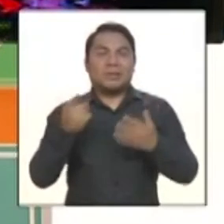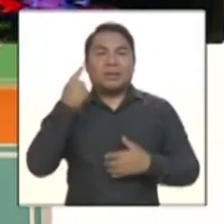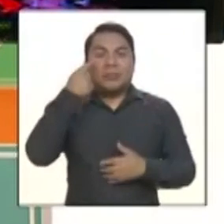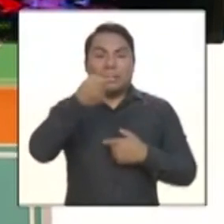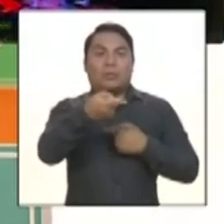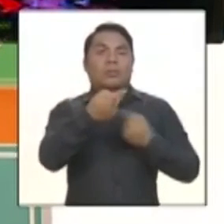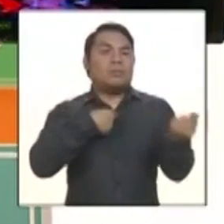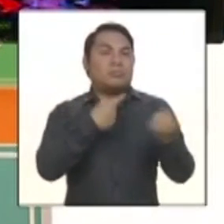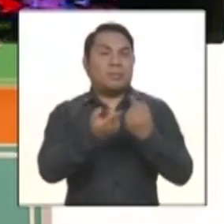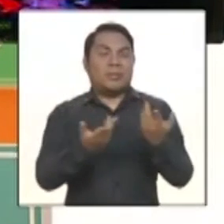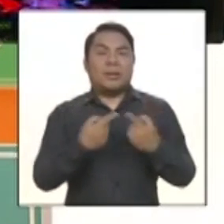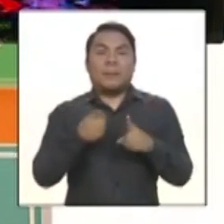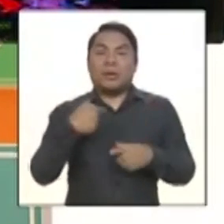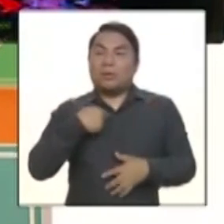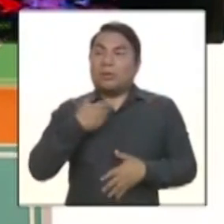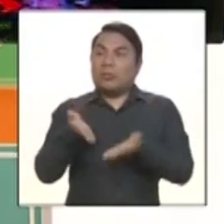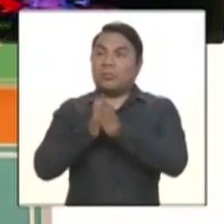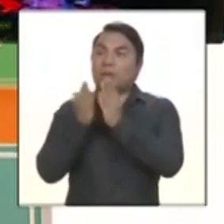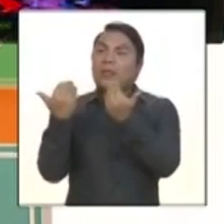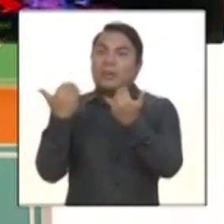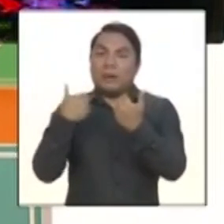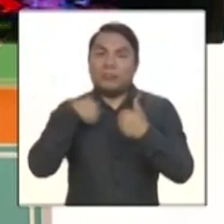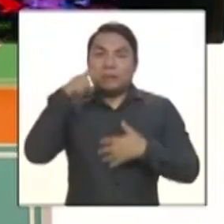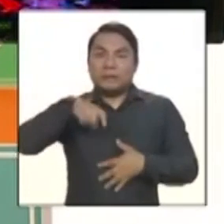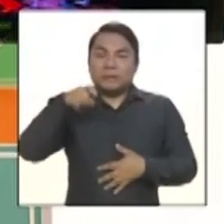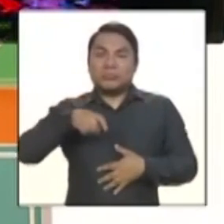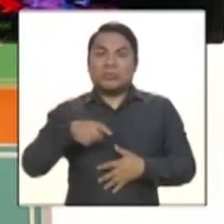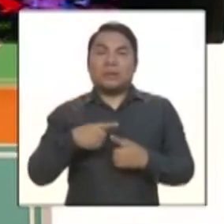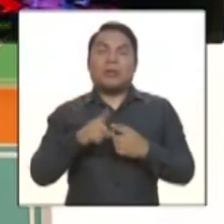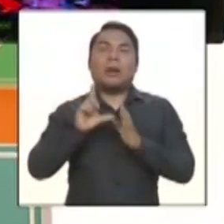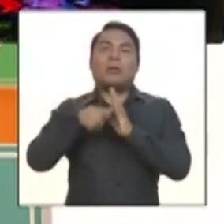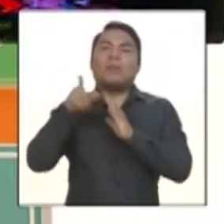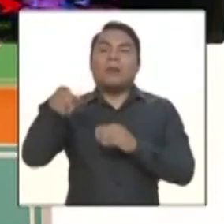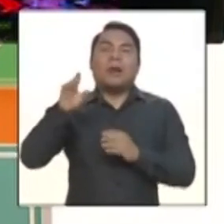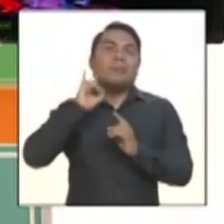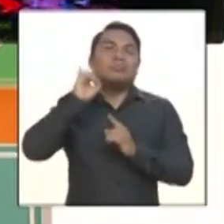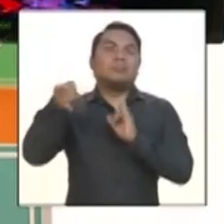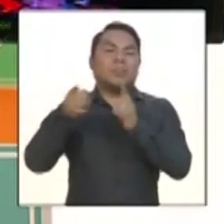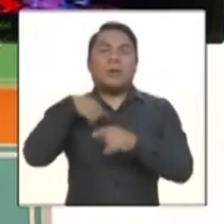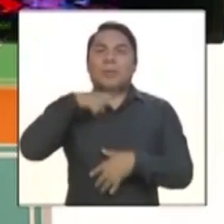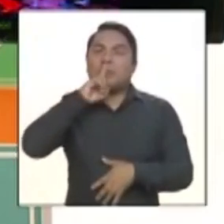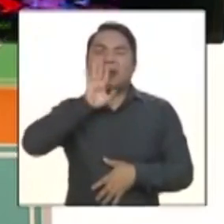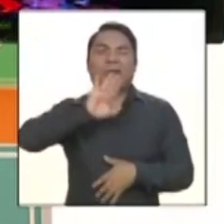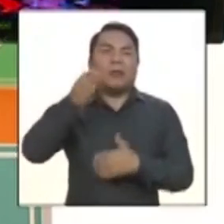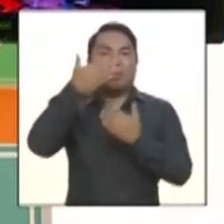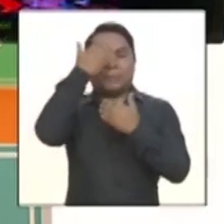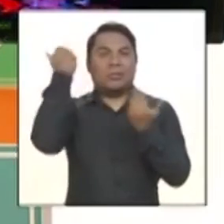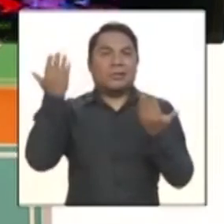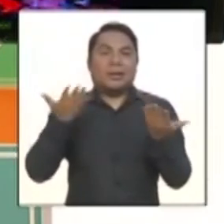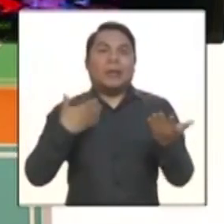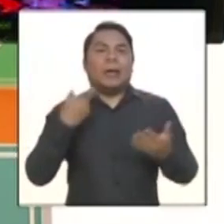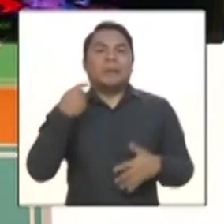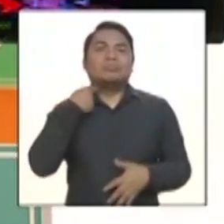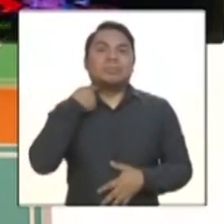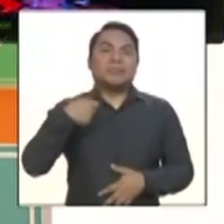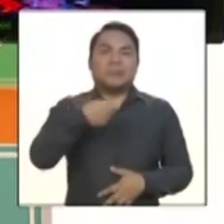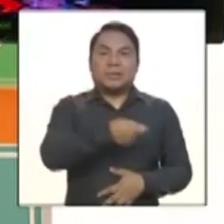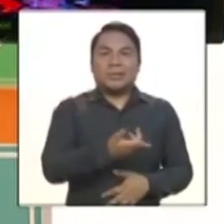me dices, si no me das lo que yo te pido, pues entonces dejas de ser mi papá preferido, ¿no? Entonces ese tipo de